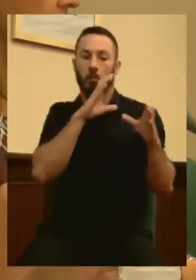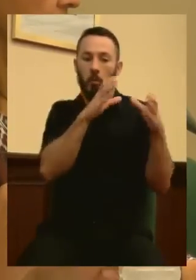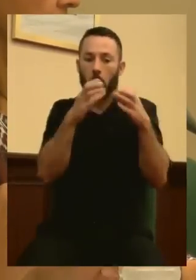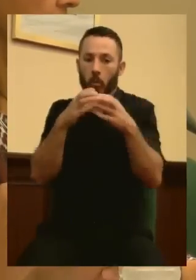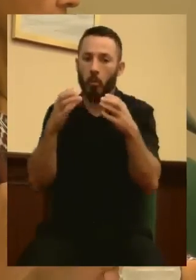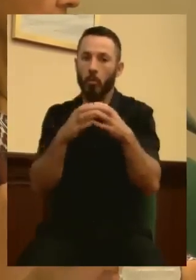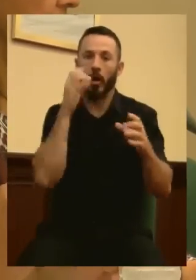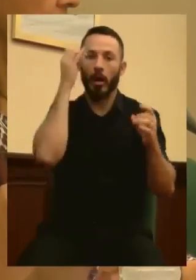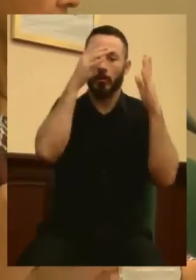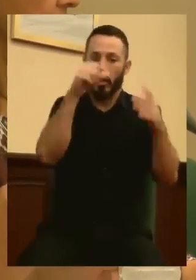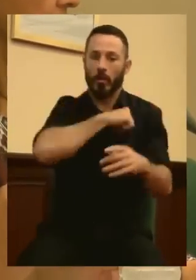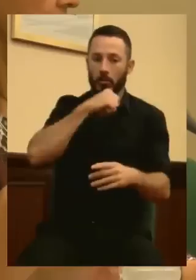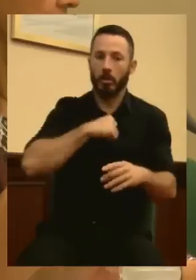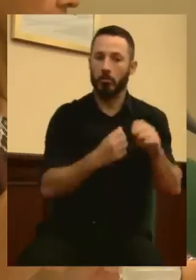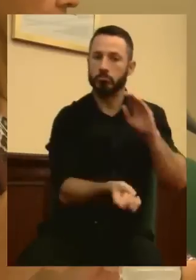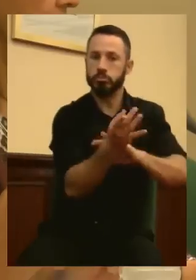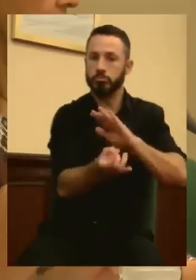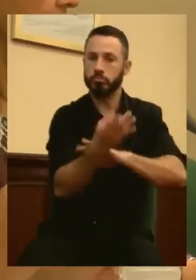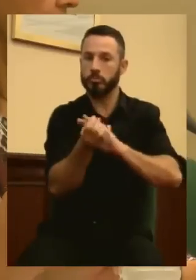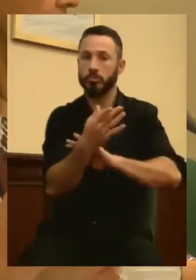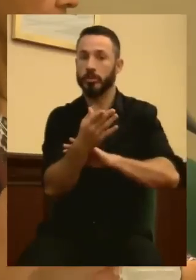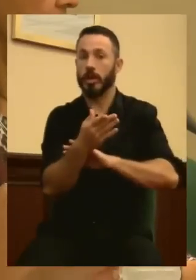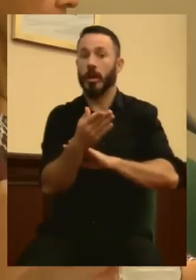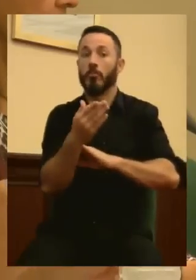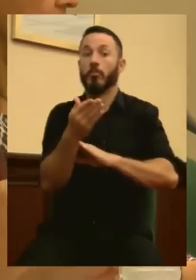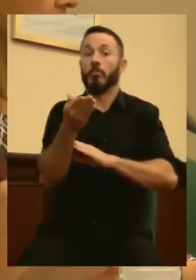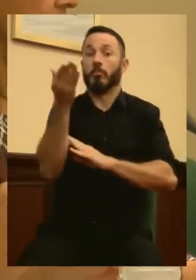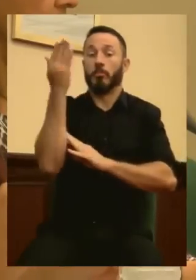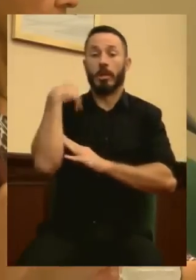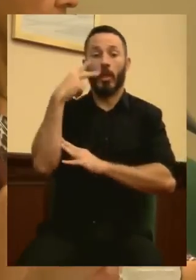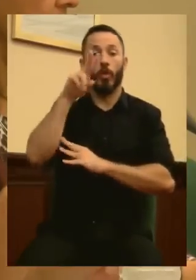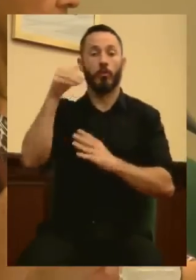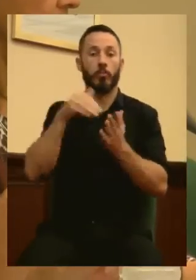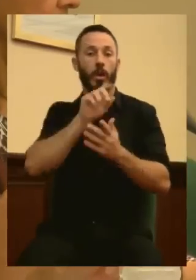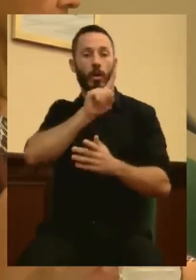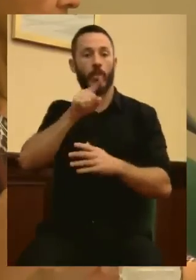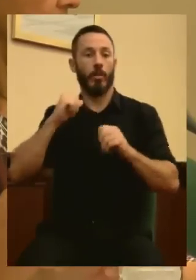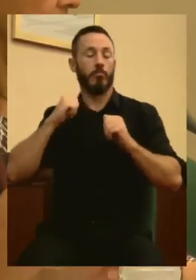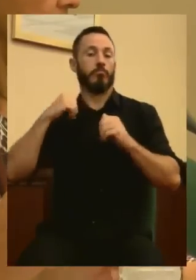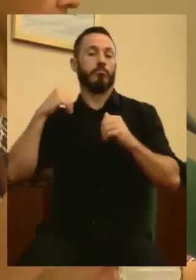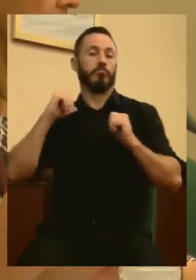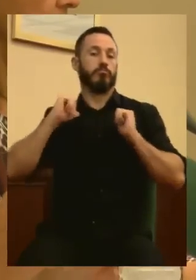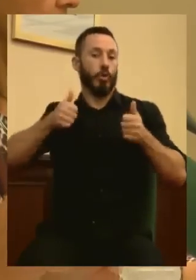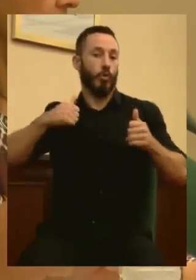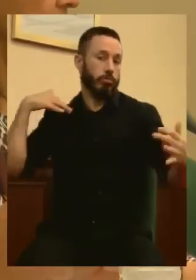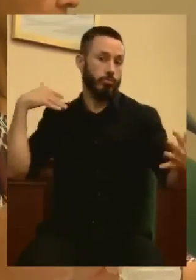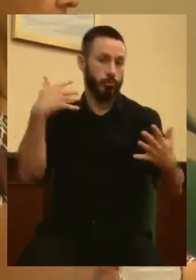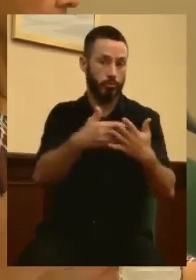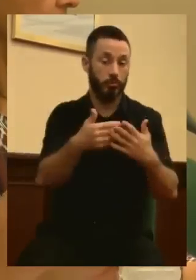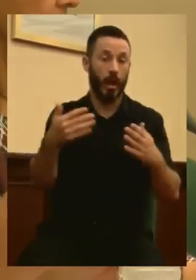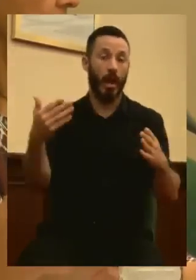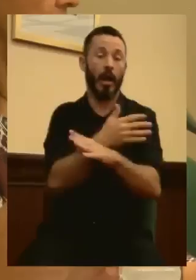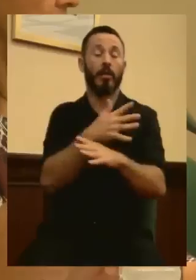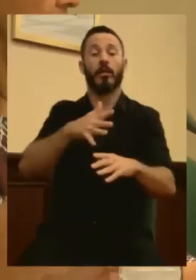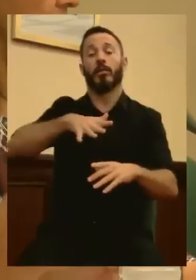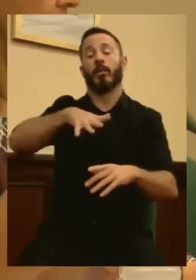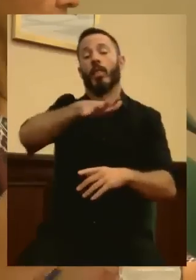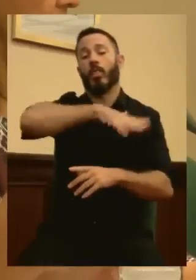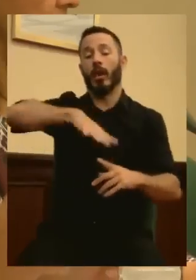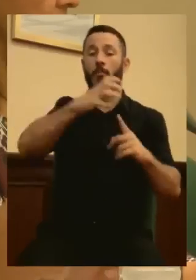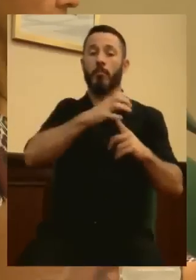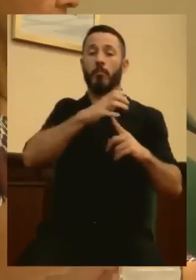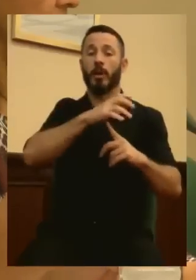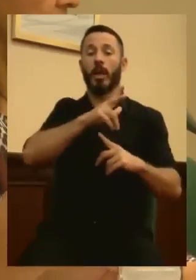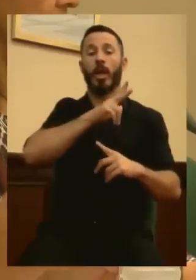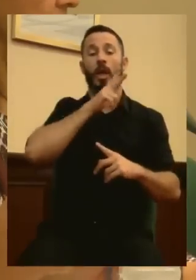nuestra ciudad llevan a cabo desde el año 2011. Con la única diferencia de que antes las hacían en el Parque Huertas y ahora las